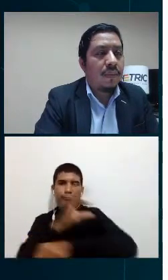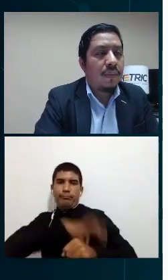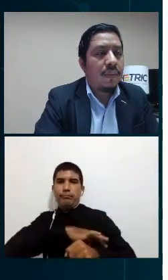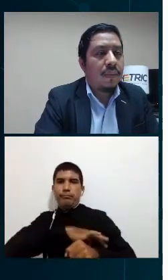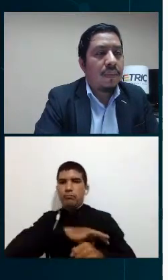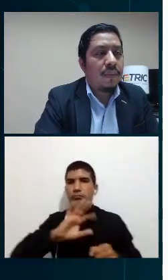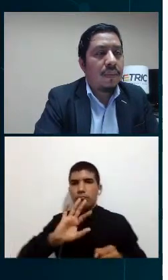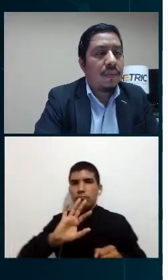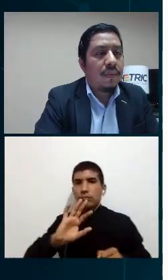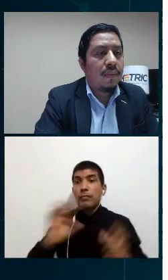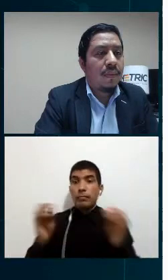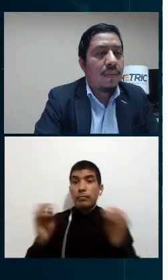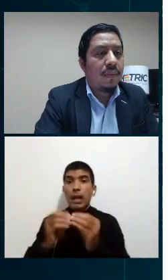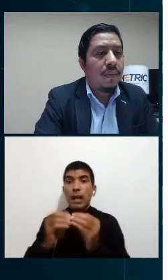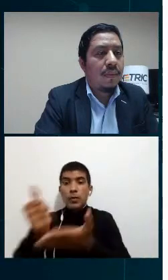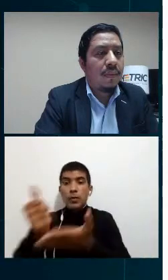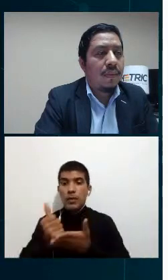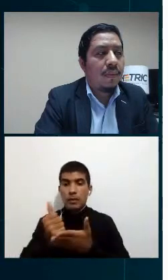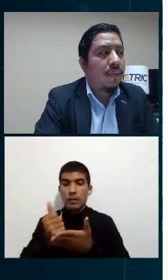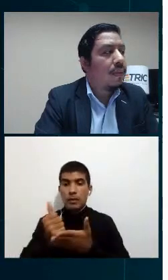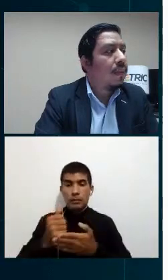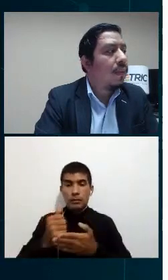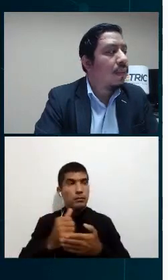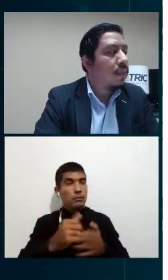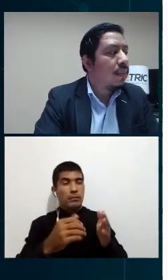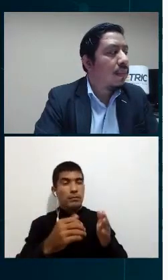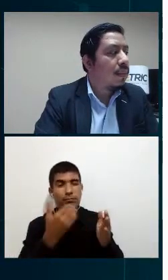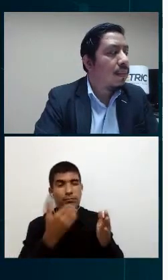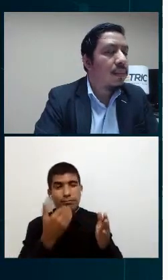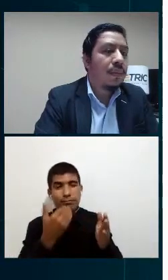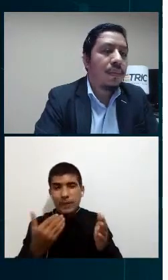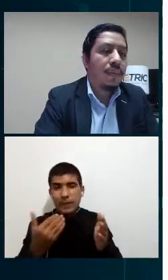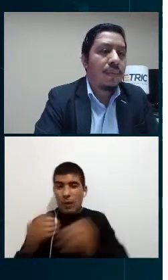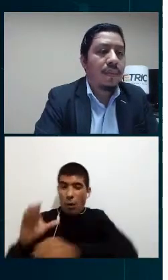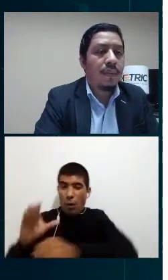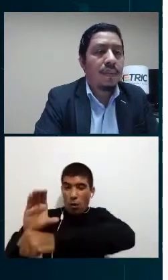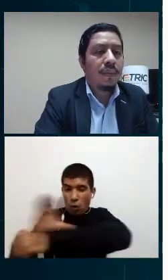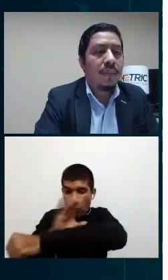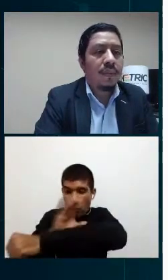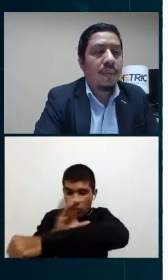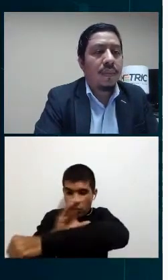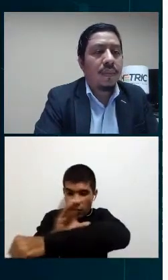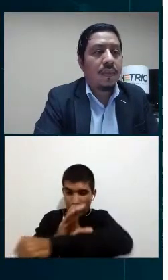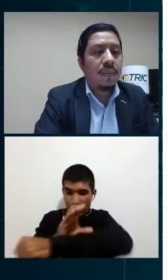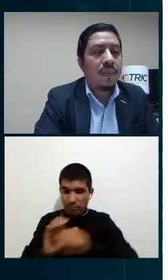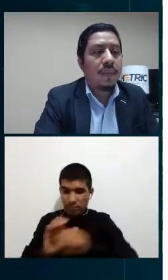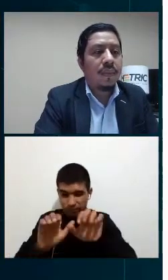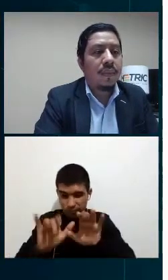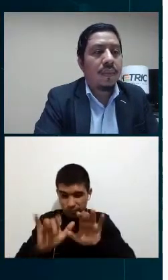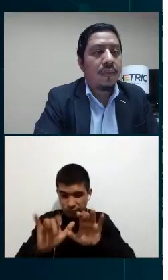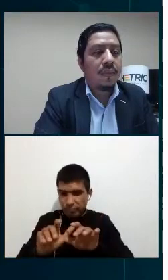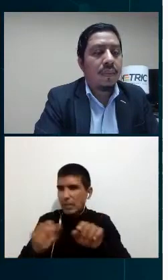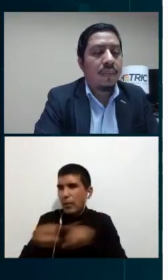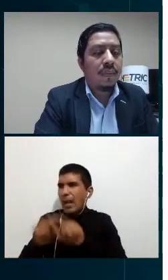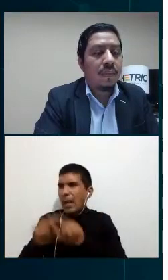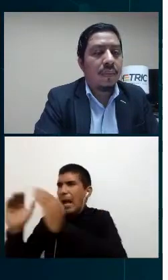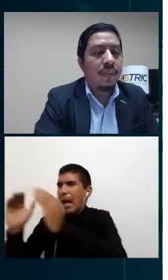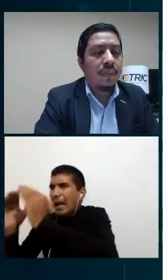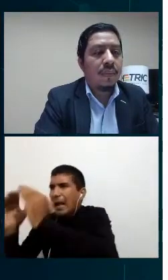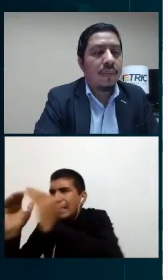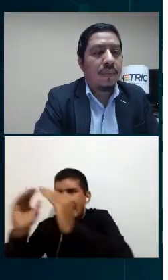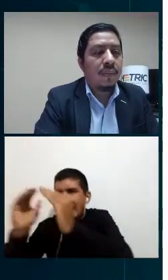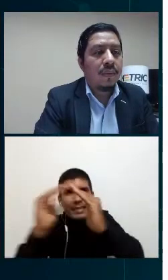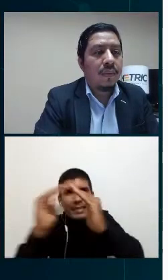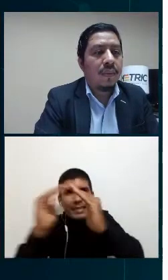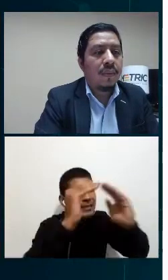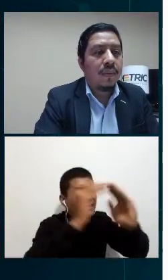permitirá optimizar su potencia contratada y demanda máxima en la banda punta así como dimensionar